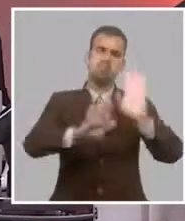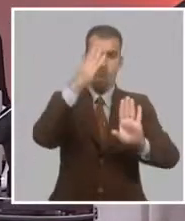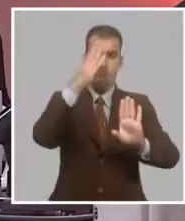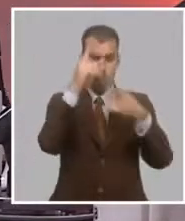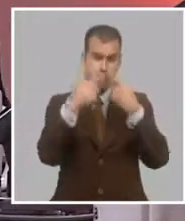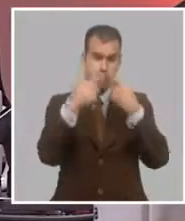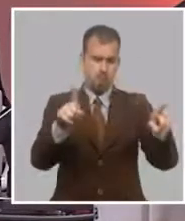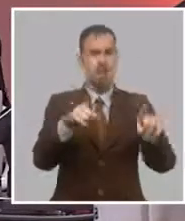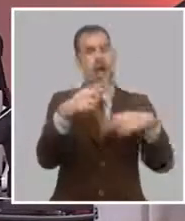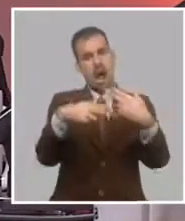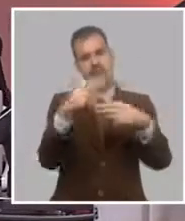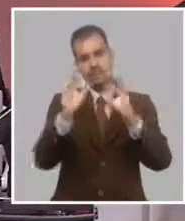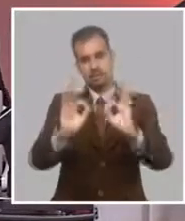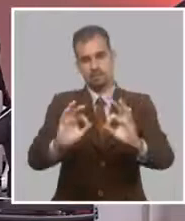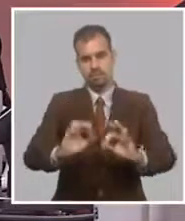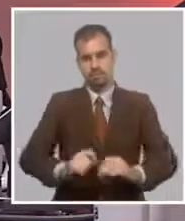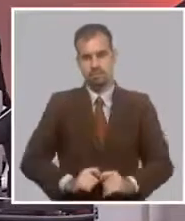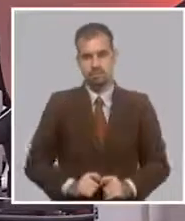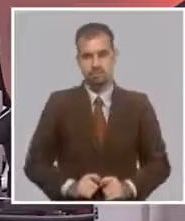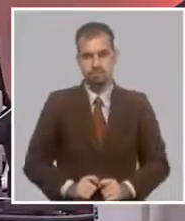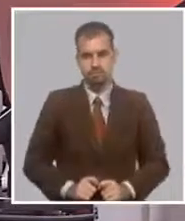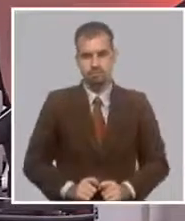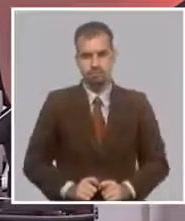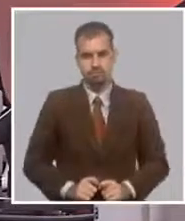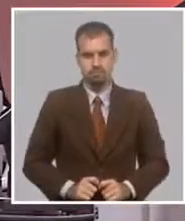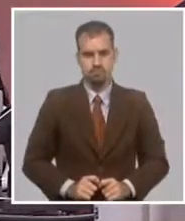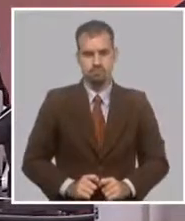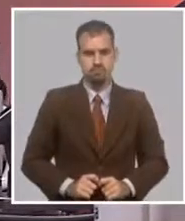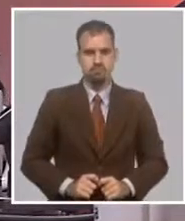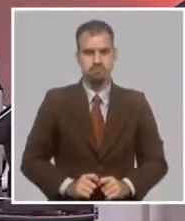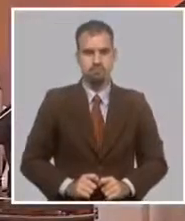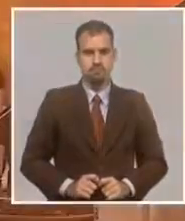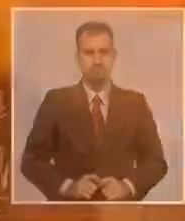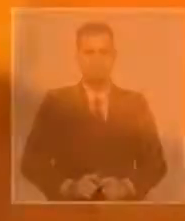están impulsando desde hace ya unas semanas.